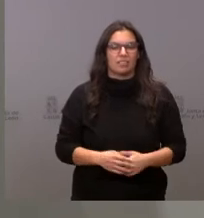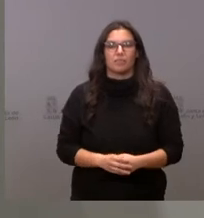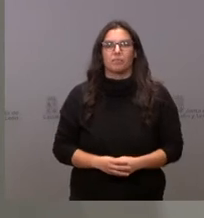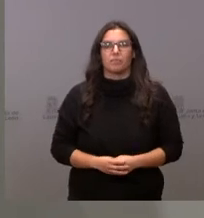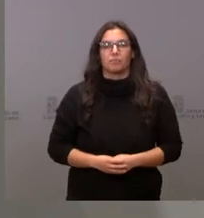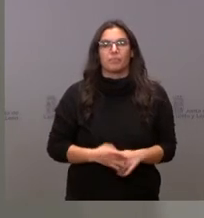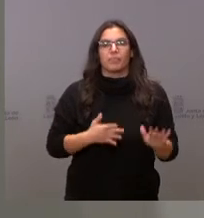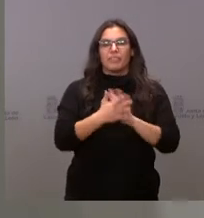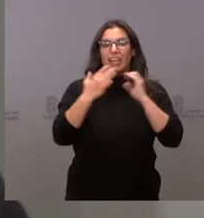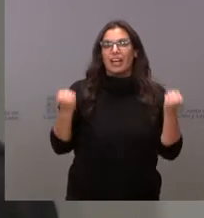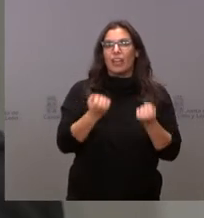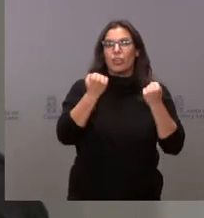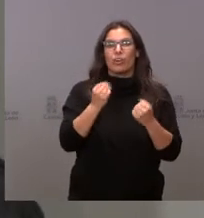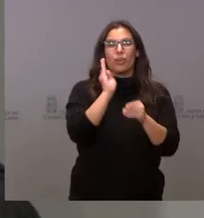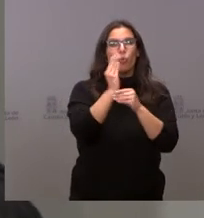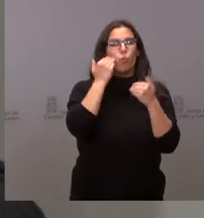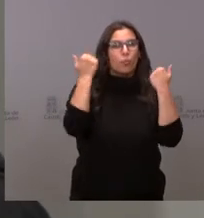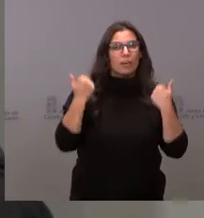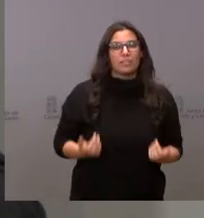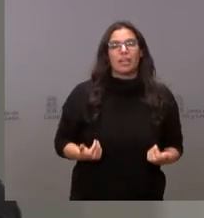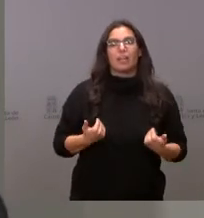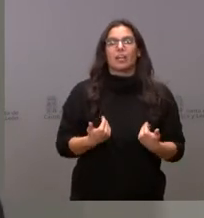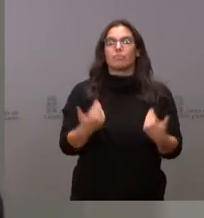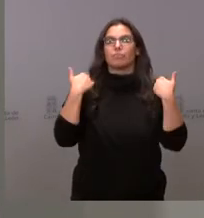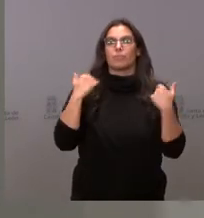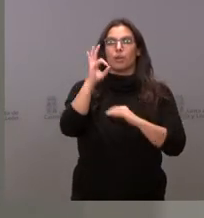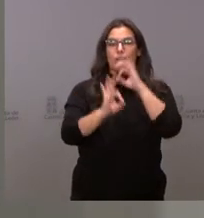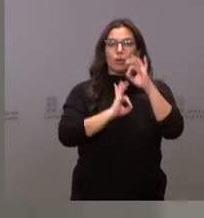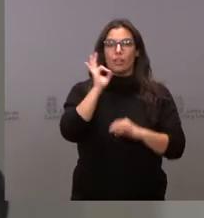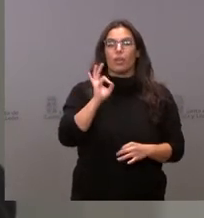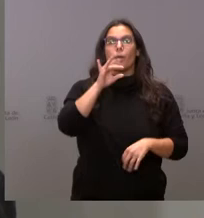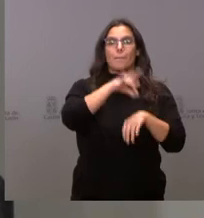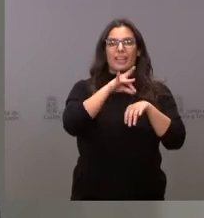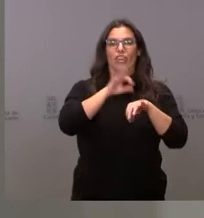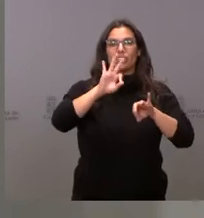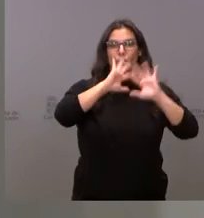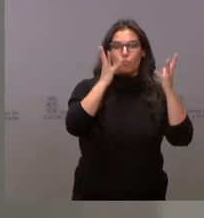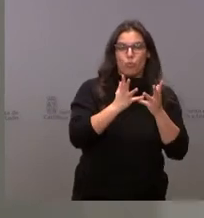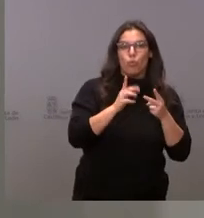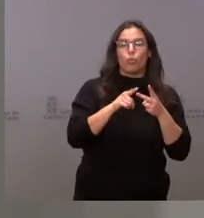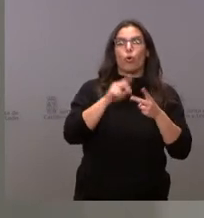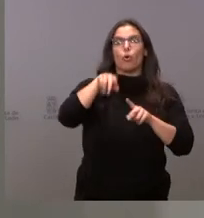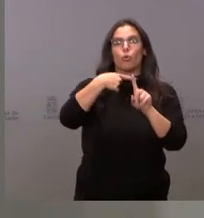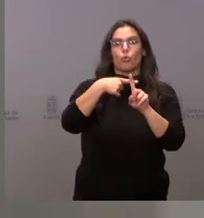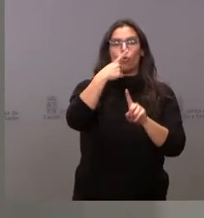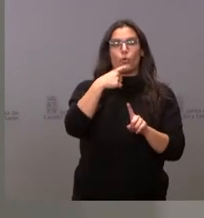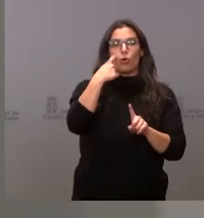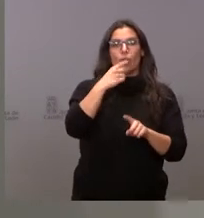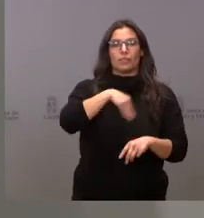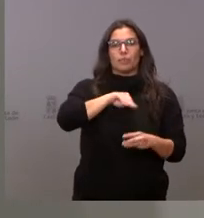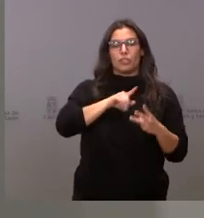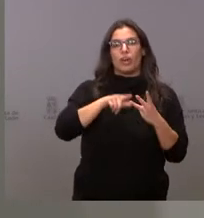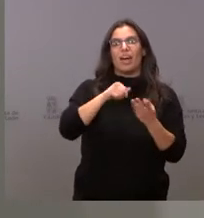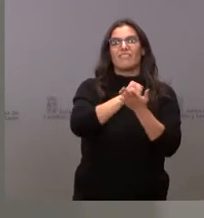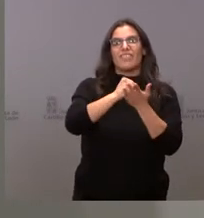de acciones humanitarias llevadas a cabo por Médicos del Mundo, Cruz Roja Española, Farmamundi y el Comité Español de la